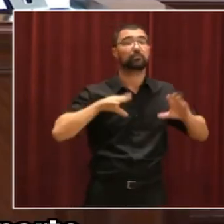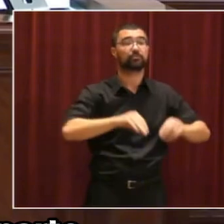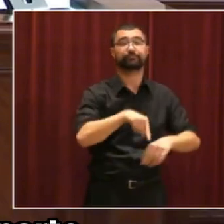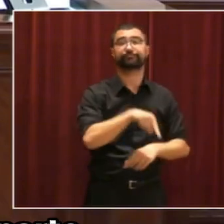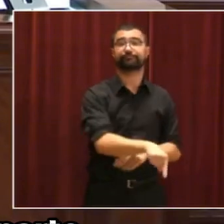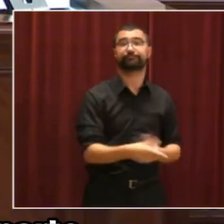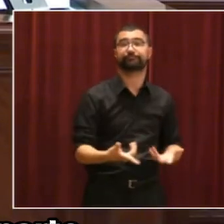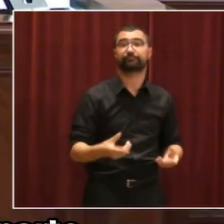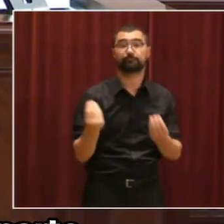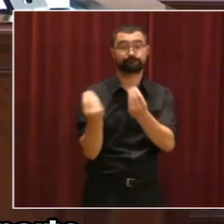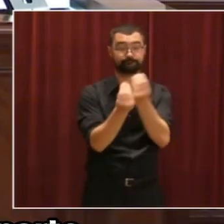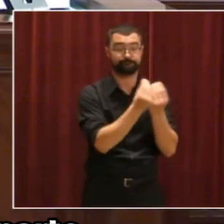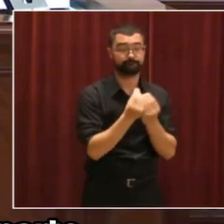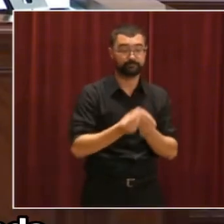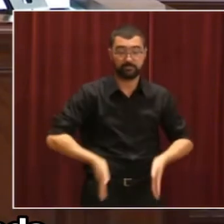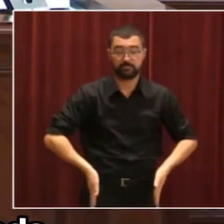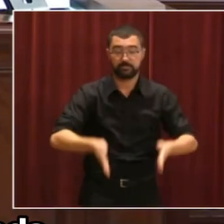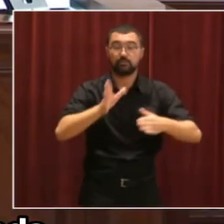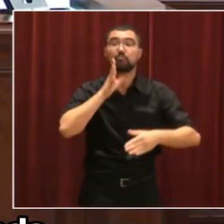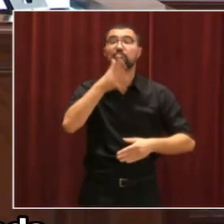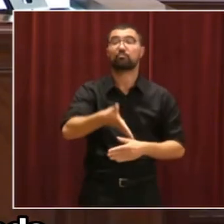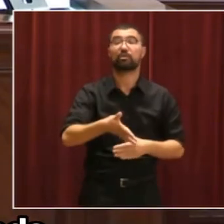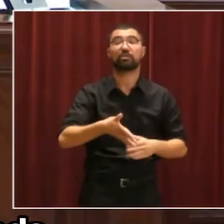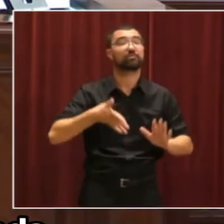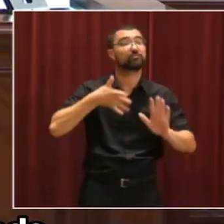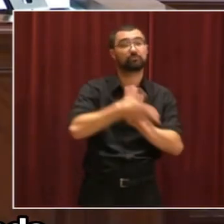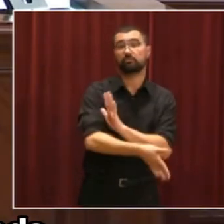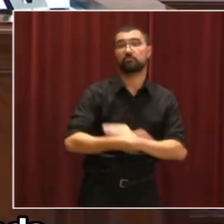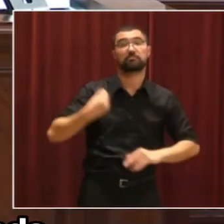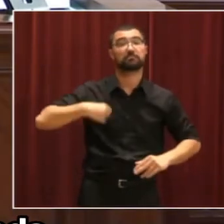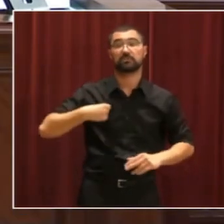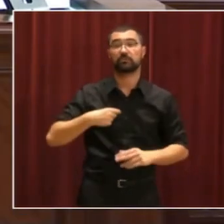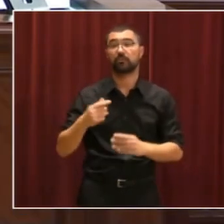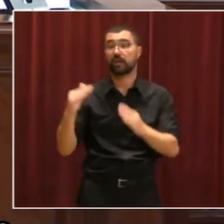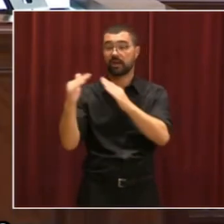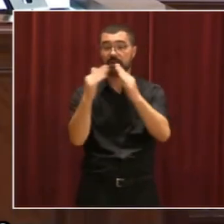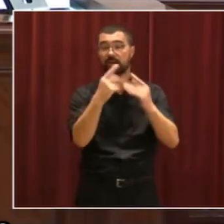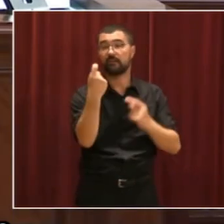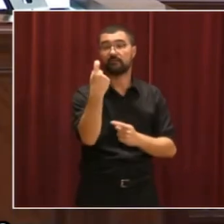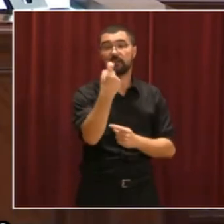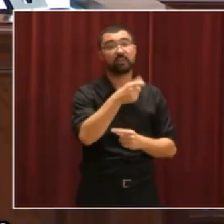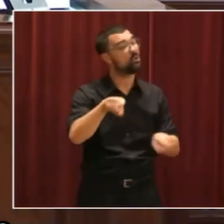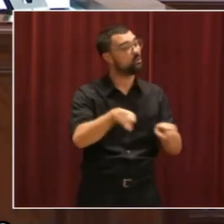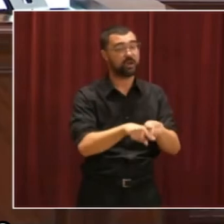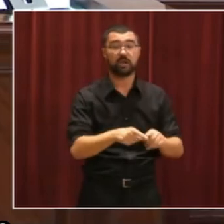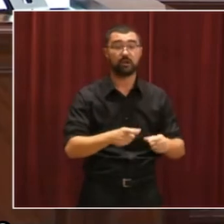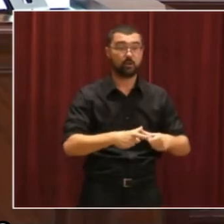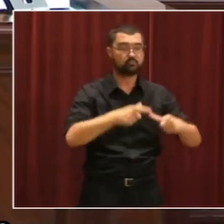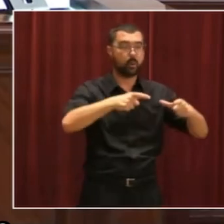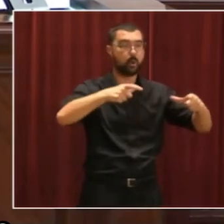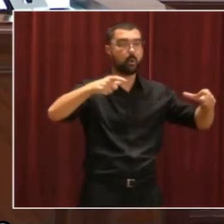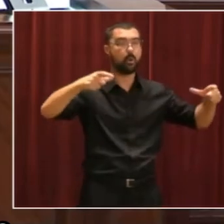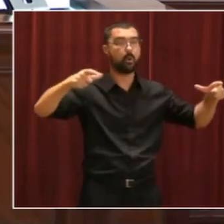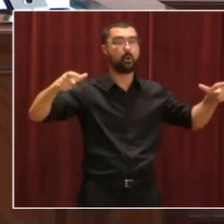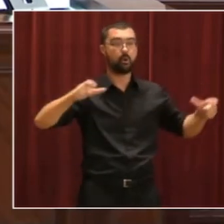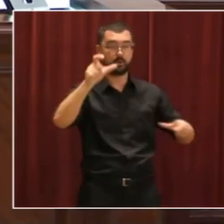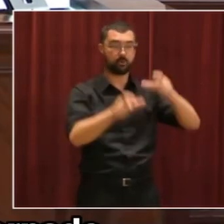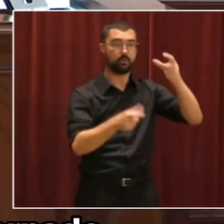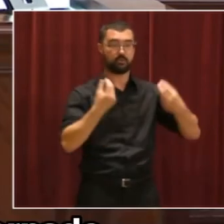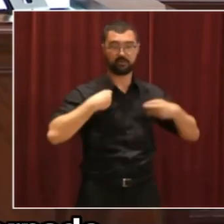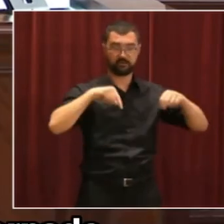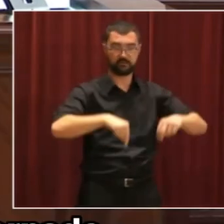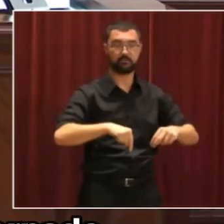causas del colapso de las carreteras son en parte las mismas que provocan la escasez de vivienda. Un crecimiento descomunal de la población